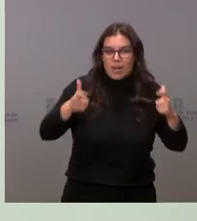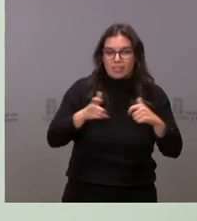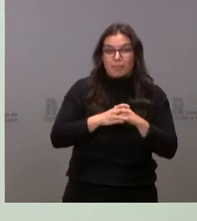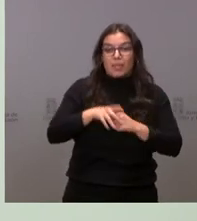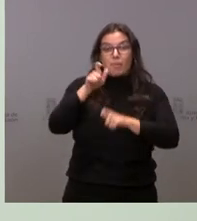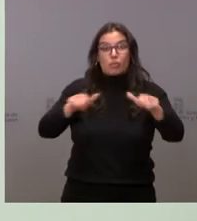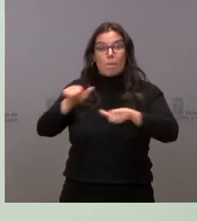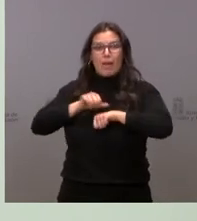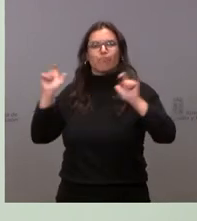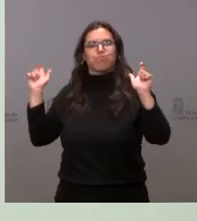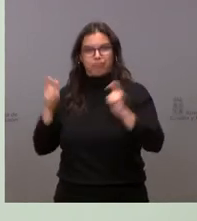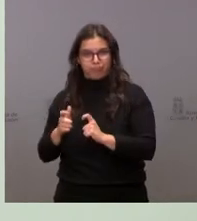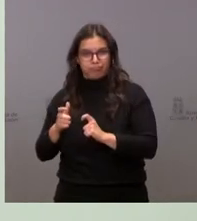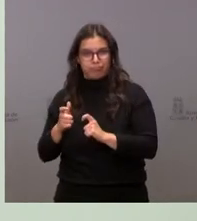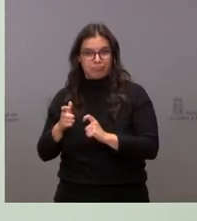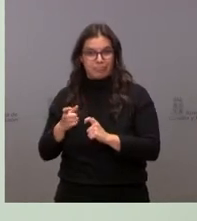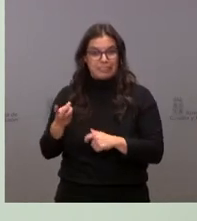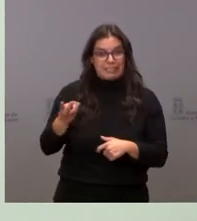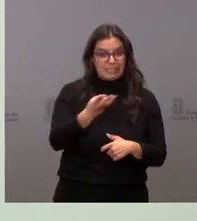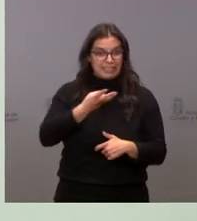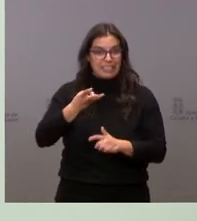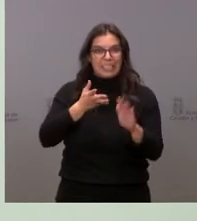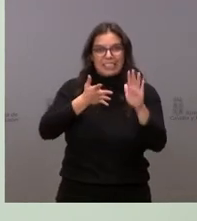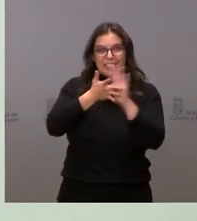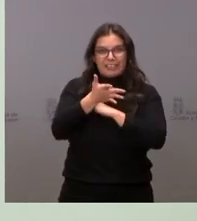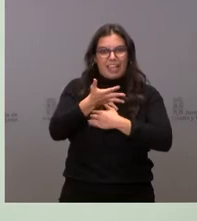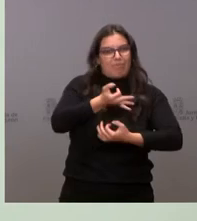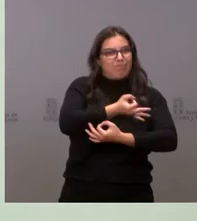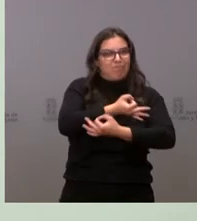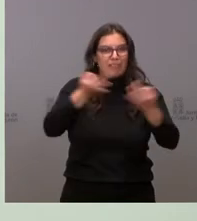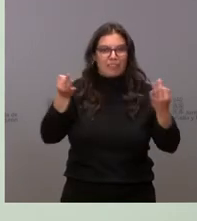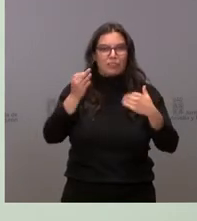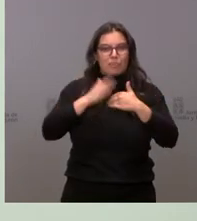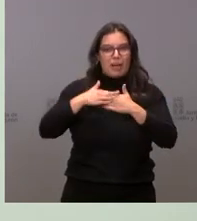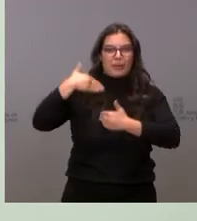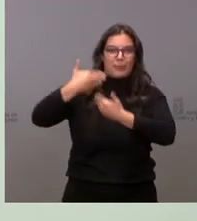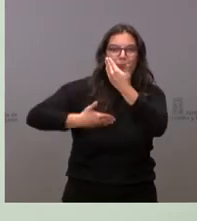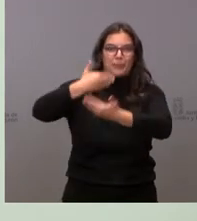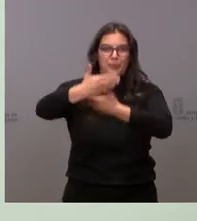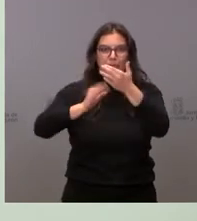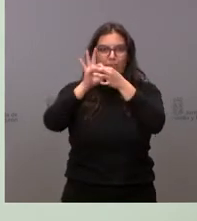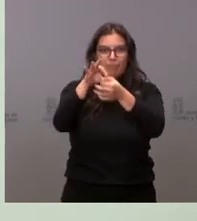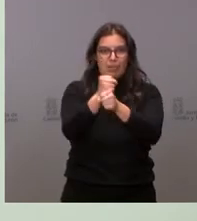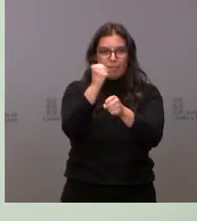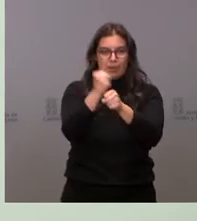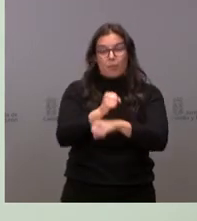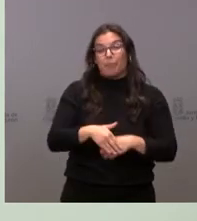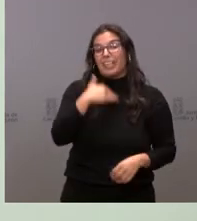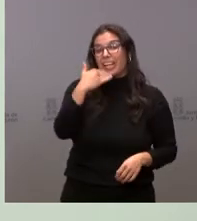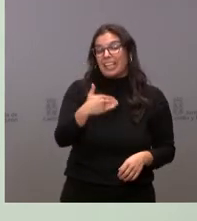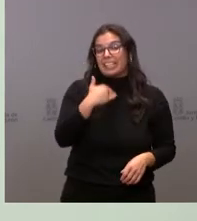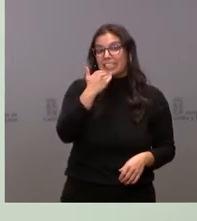hay menos parados. Estamos hablando, por tanto, del círculo virtuoso del empleo. Rozamos casi